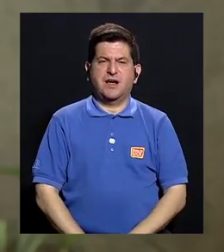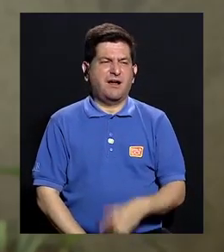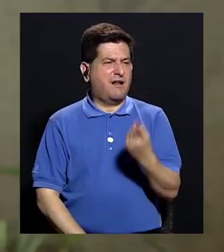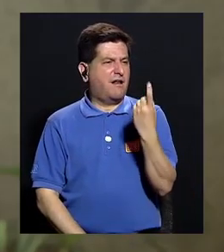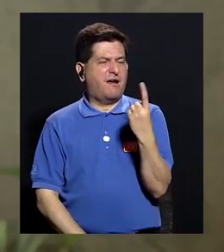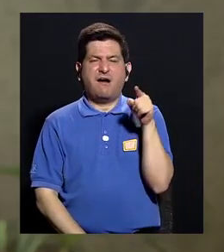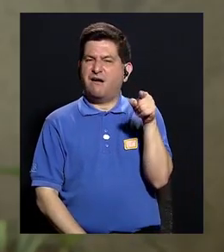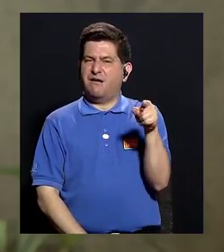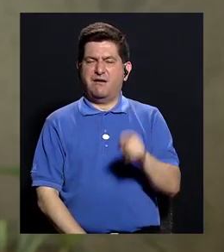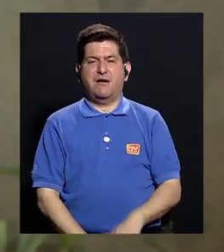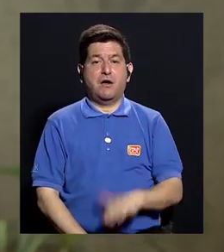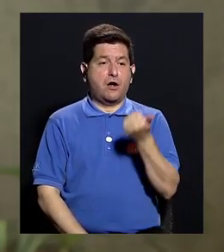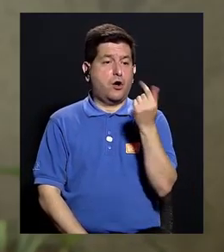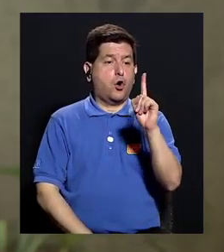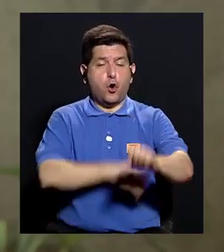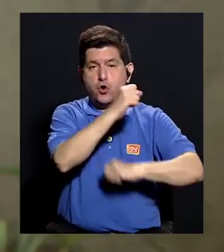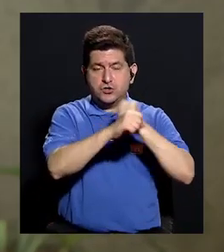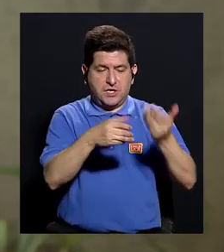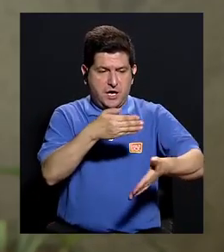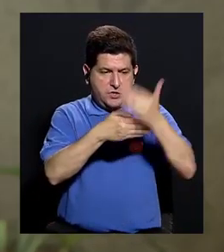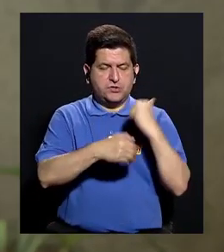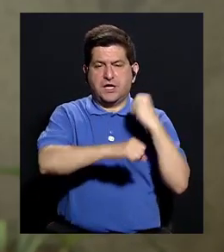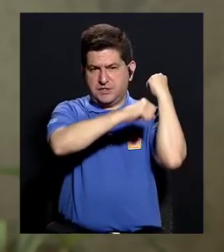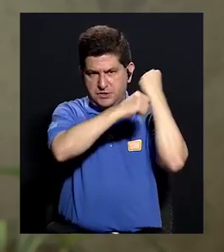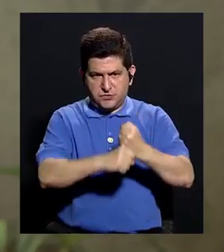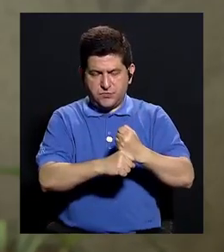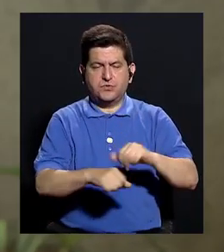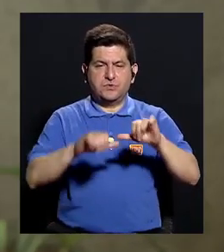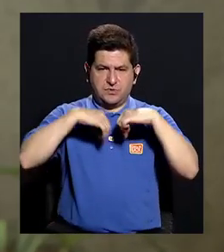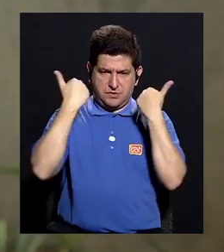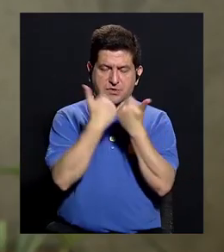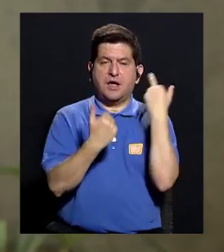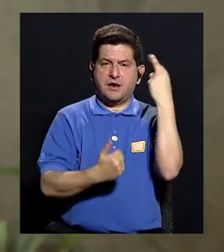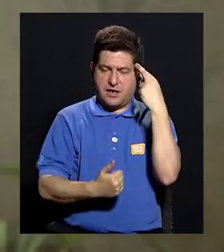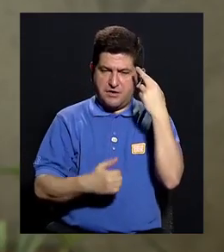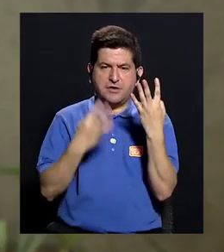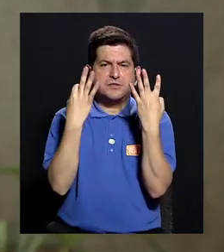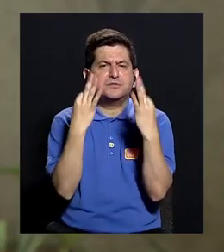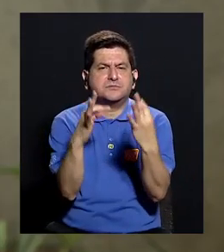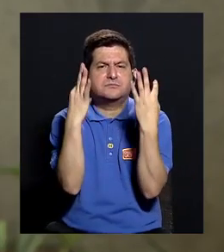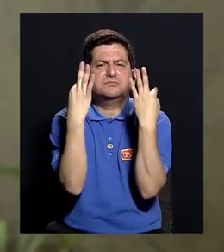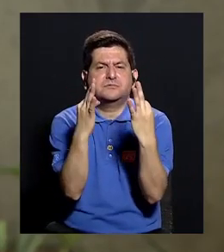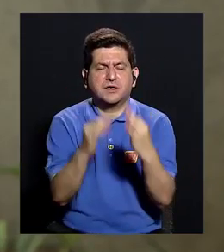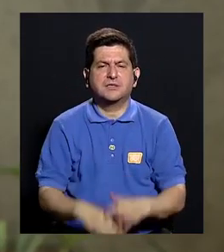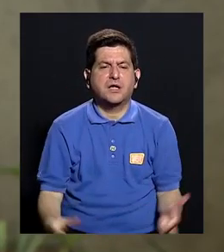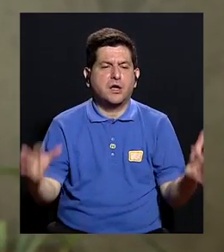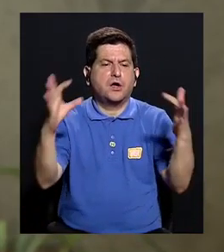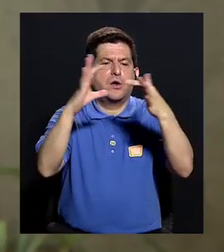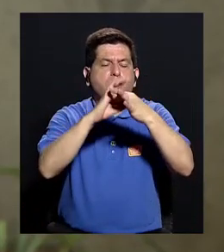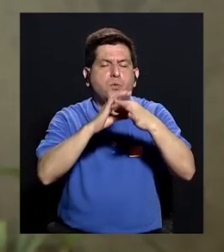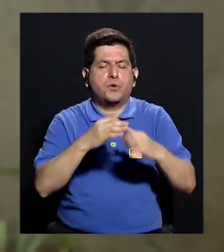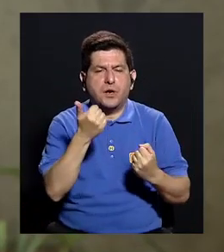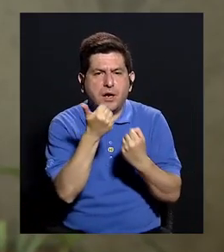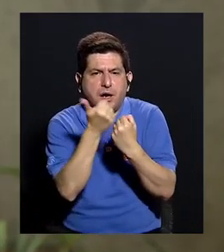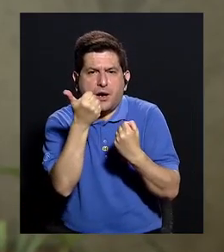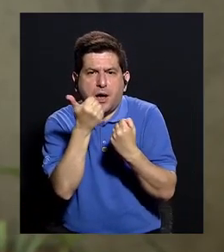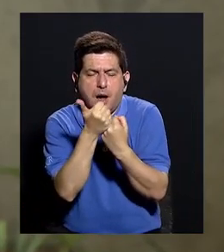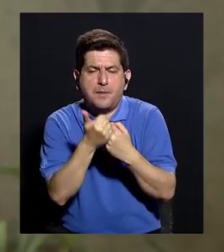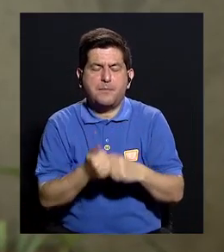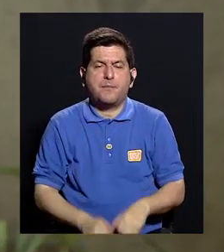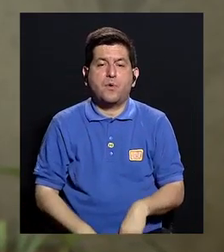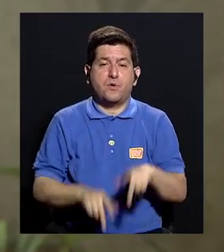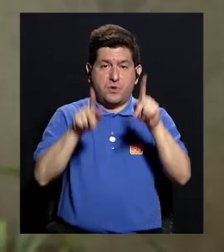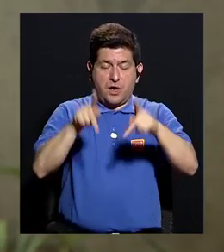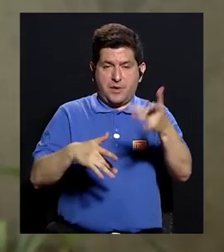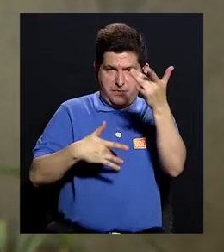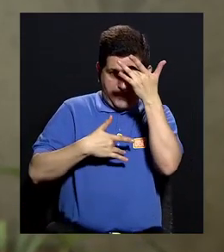Social pues carecía de esto. Hace 11 años se formó la asociación y se hizo casualmente para eso, para tratar de unir y darle ayuda y apoyo